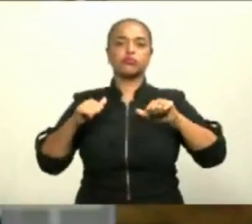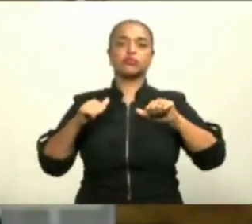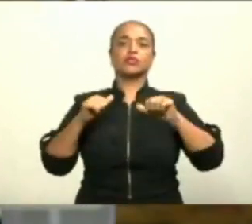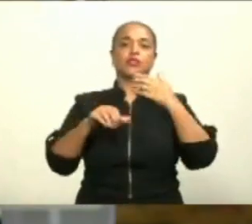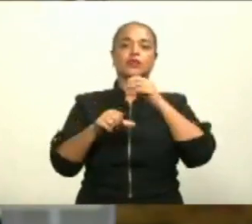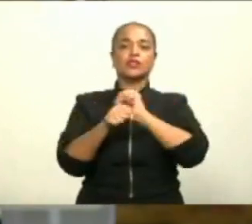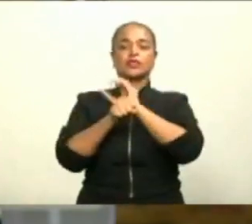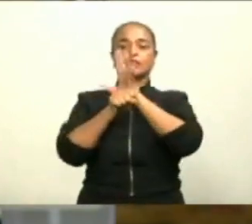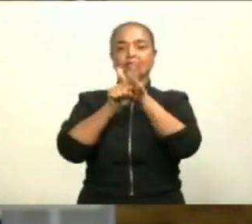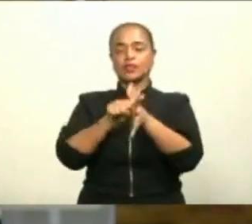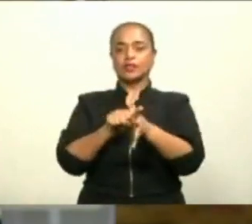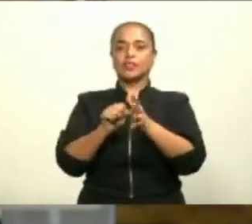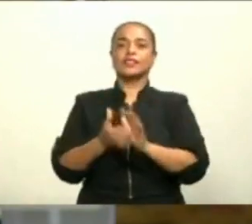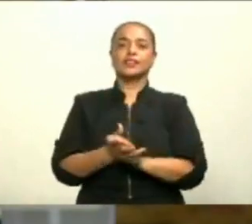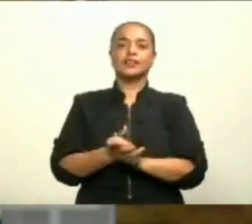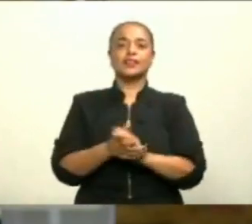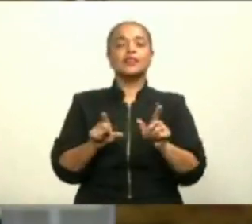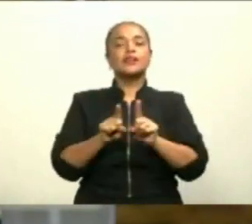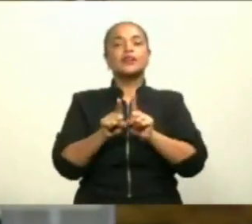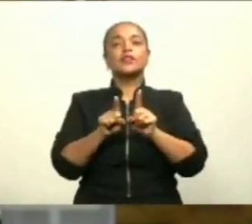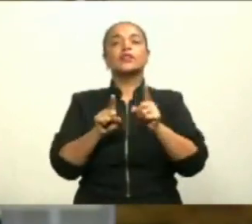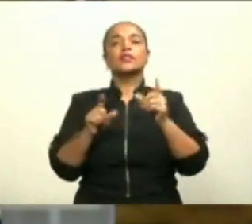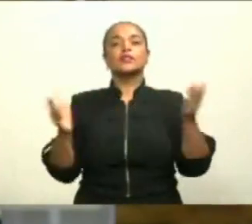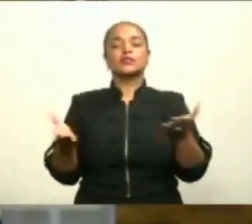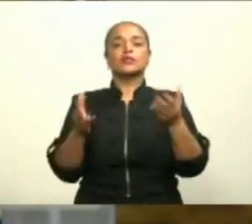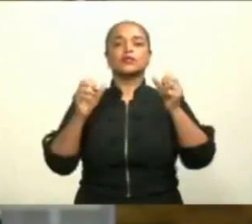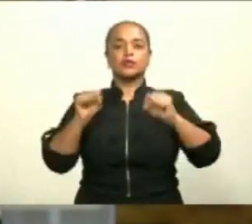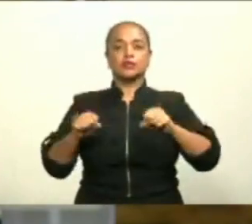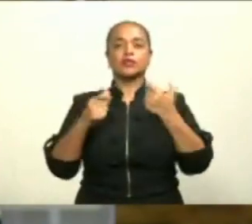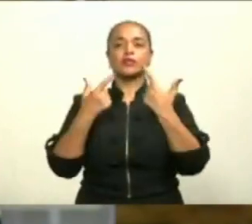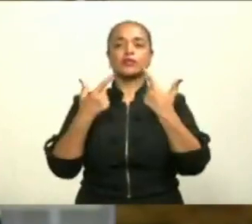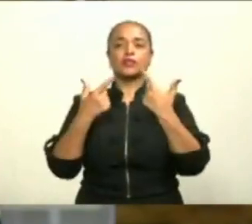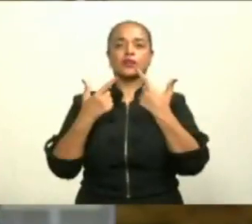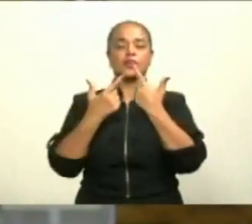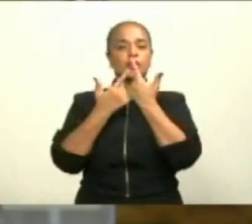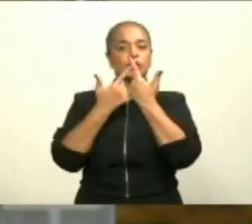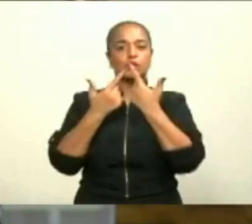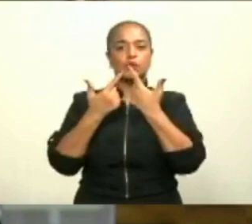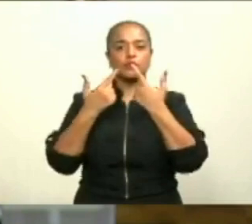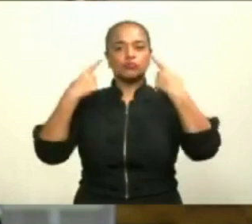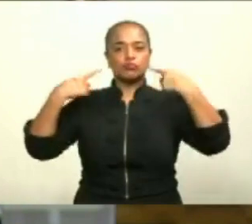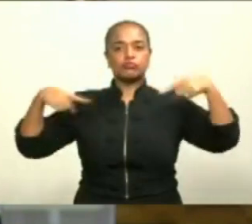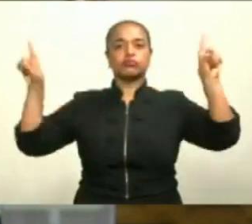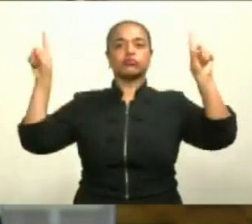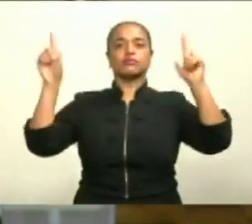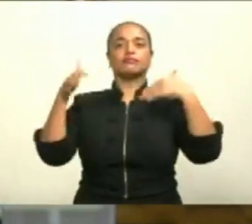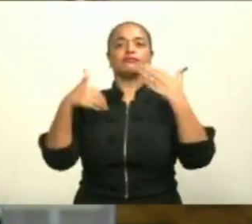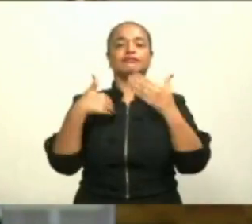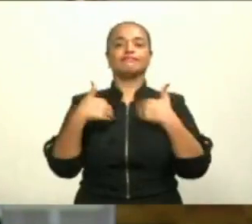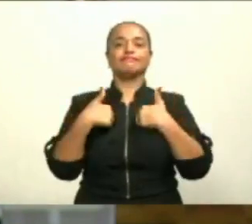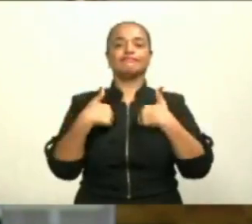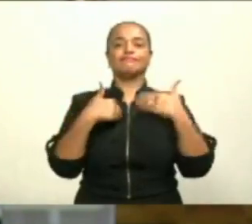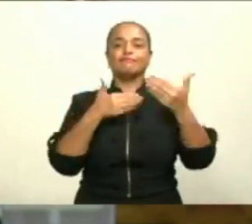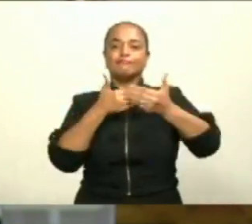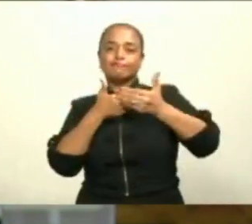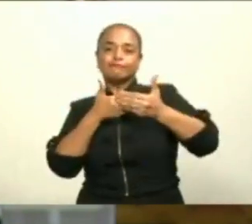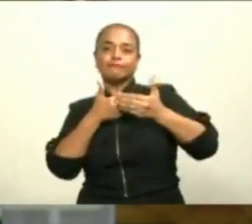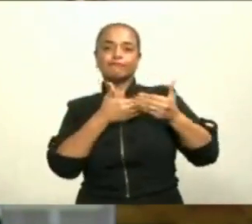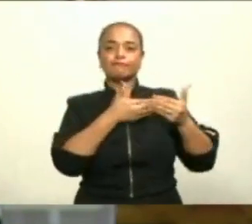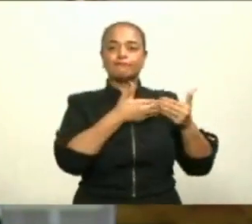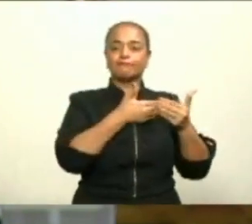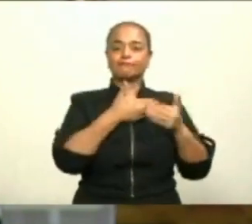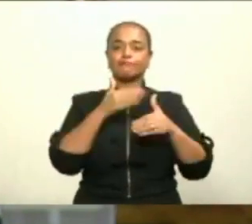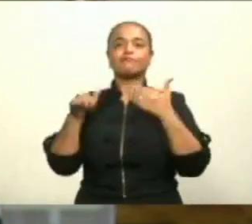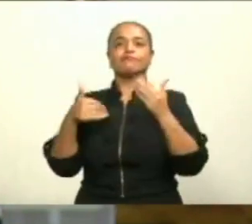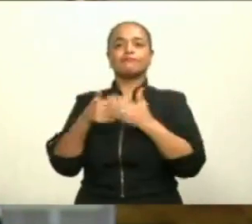que hemos podido lograr a través de ellos, pues, tener este acercamiento con AstraZeneca y